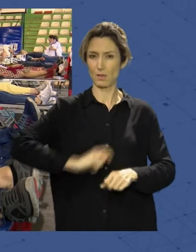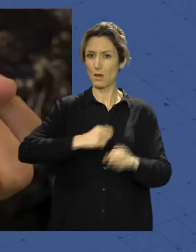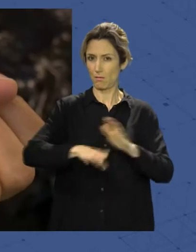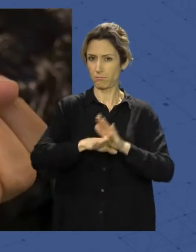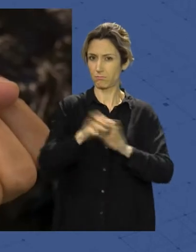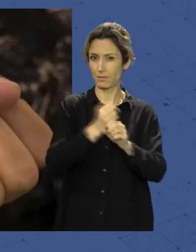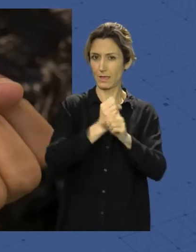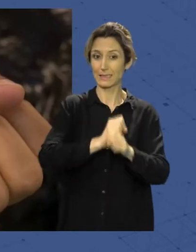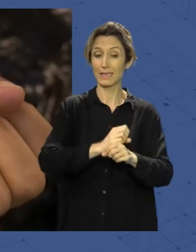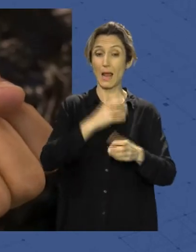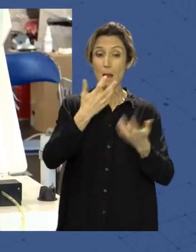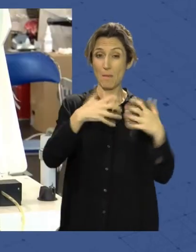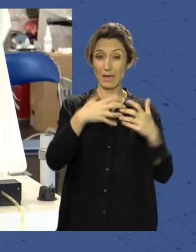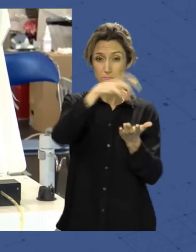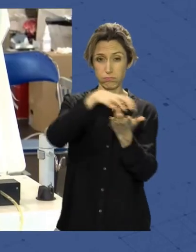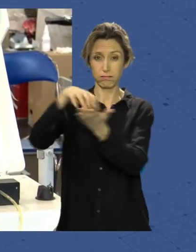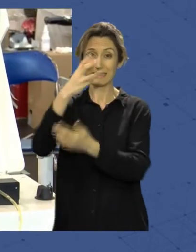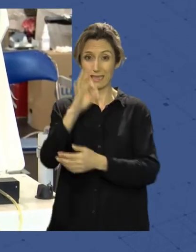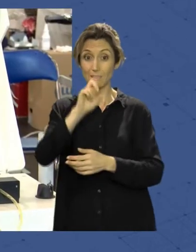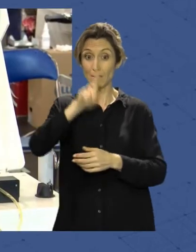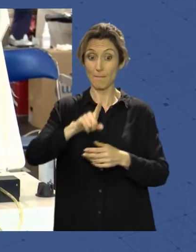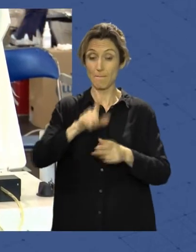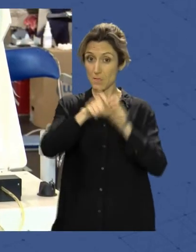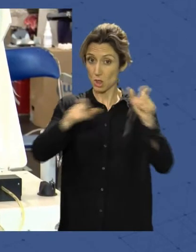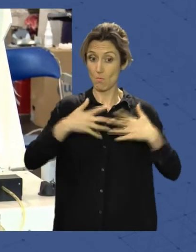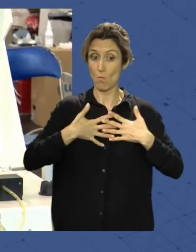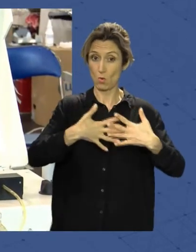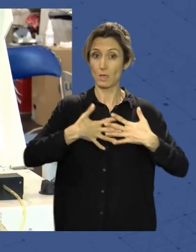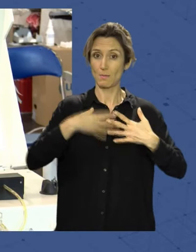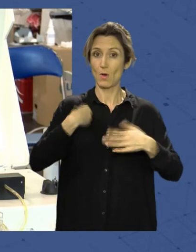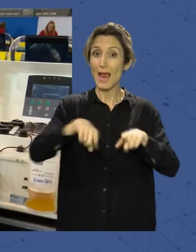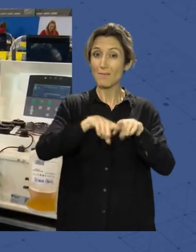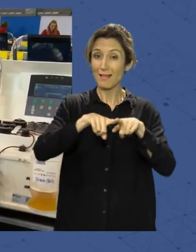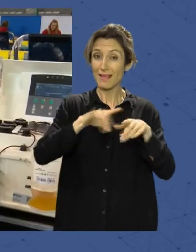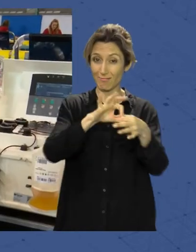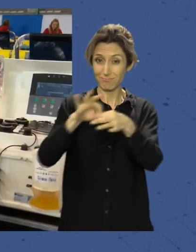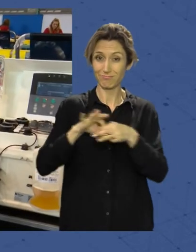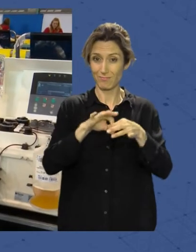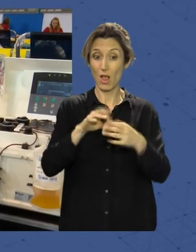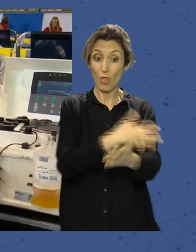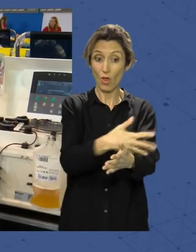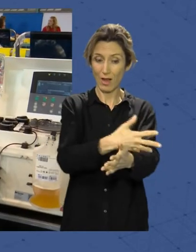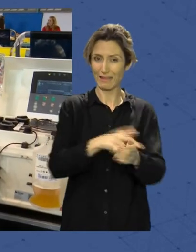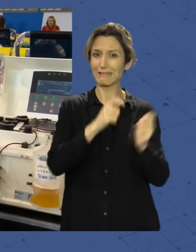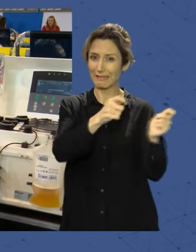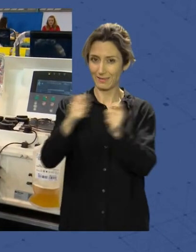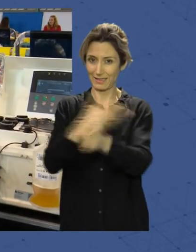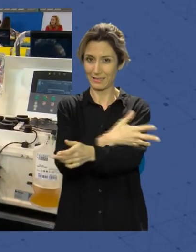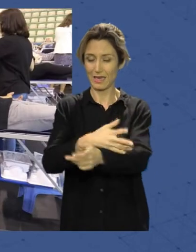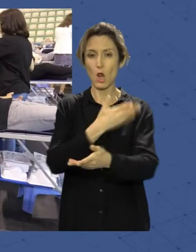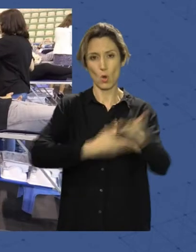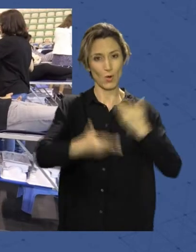30 máquinas de donación de plasma y los voluntarios de la Hermandad de Donantes de Sangre colaborarán con esta jornada solidaria.